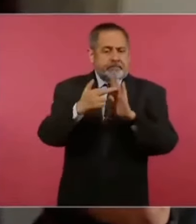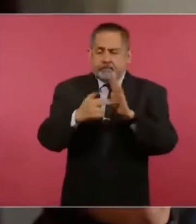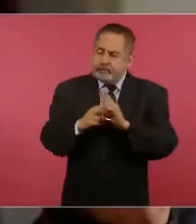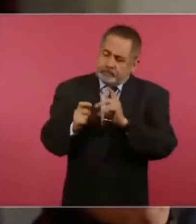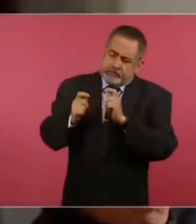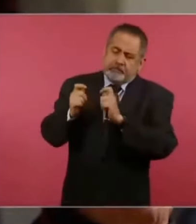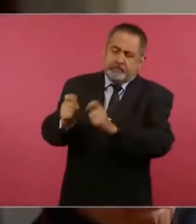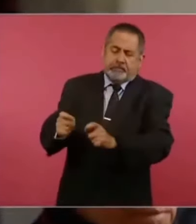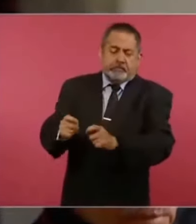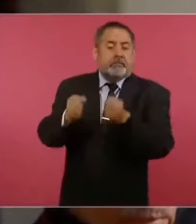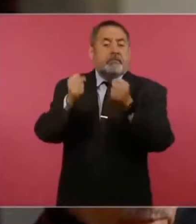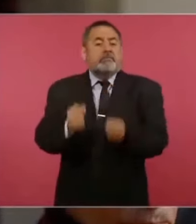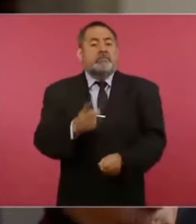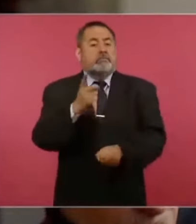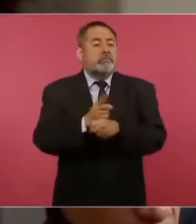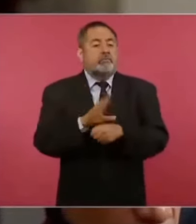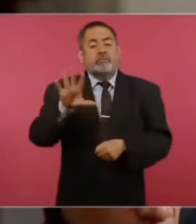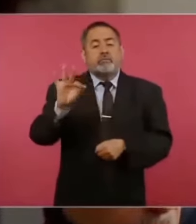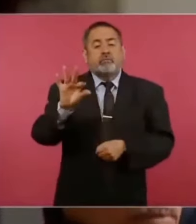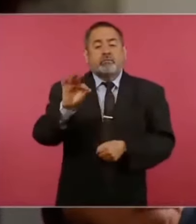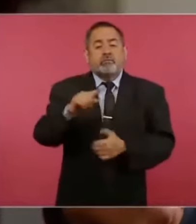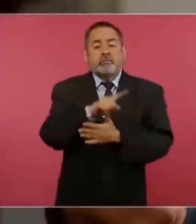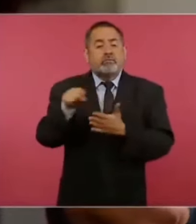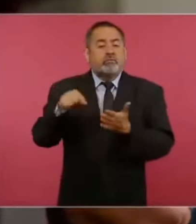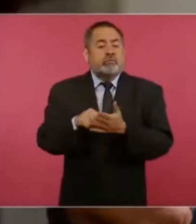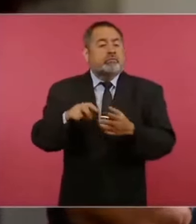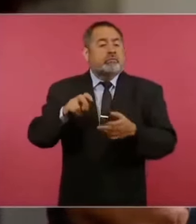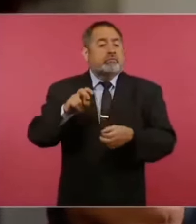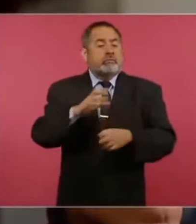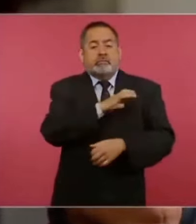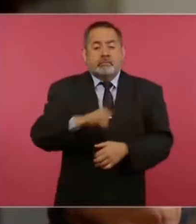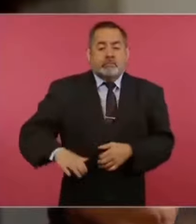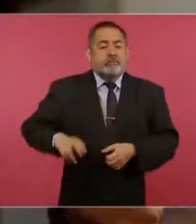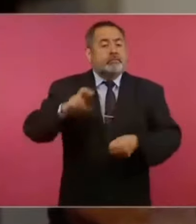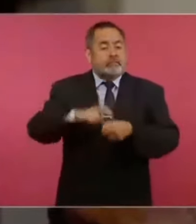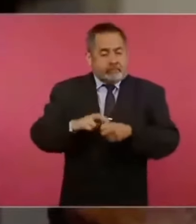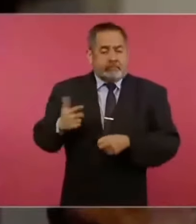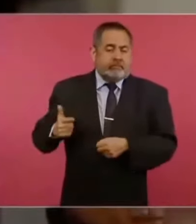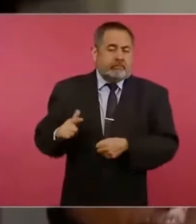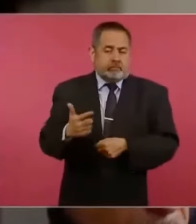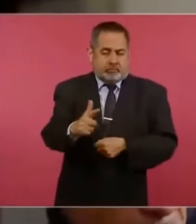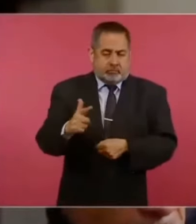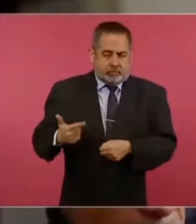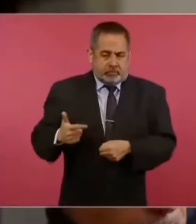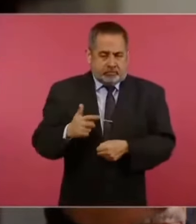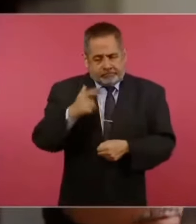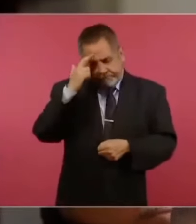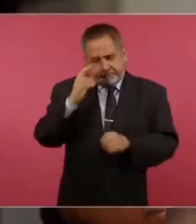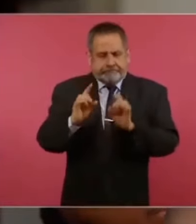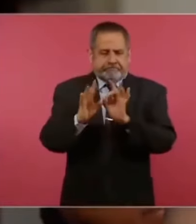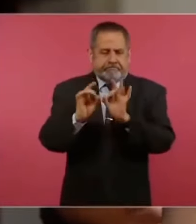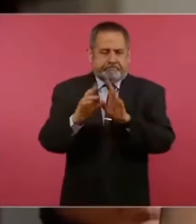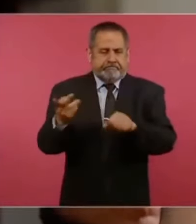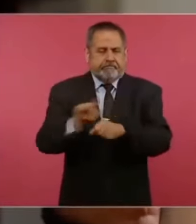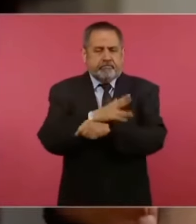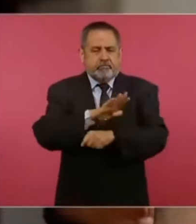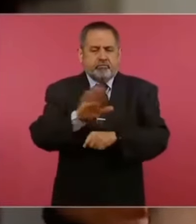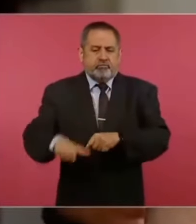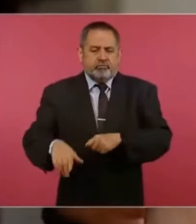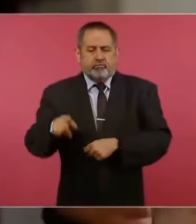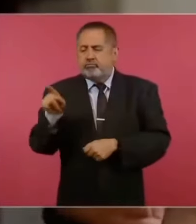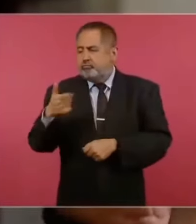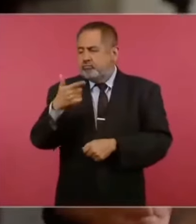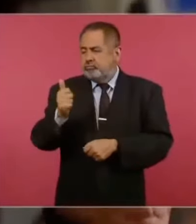otorgue seguridad a 40 candidatos locales de Guanajuato después del asesinato de Gaitán. Pues